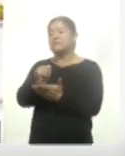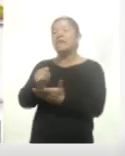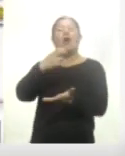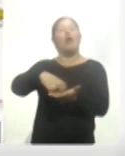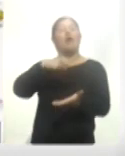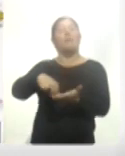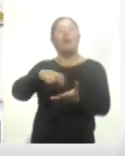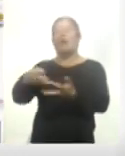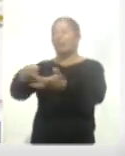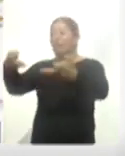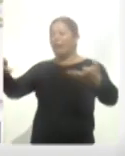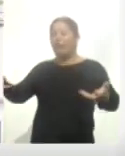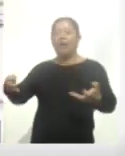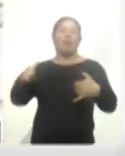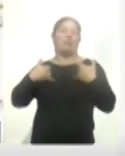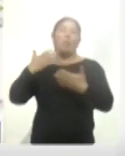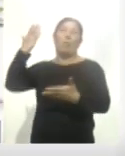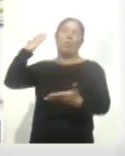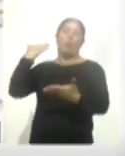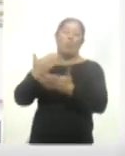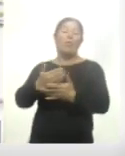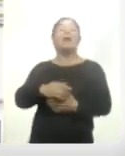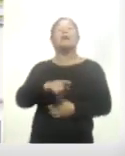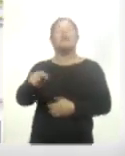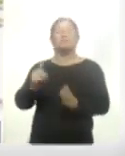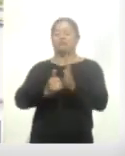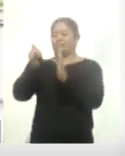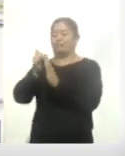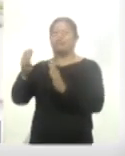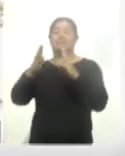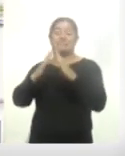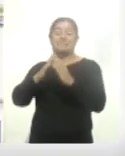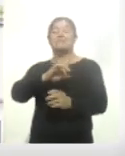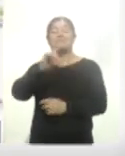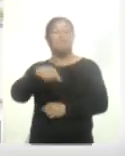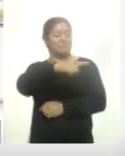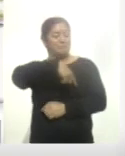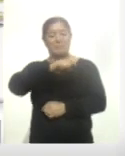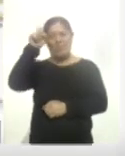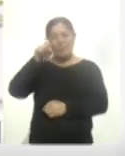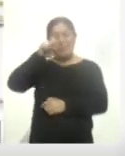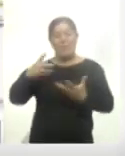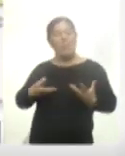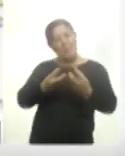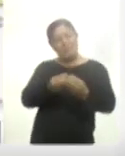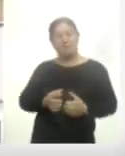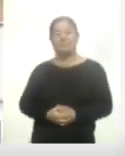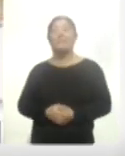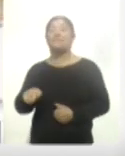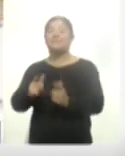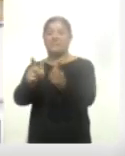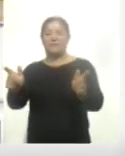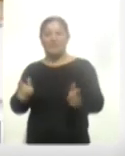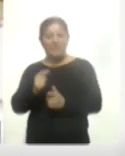jóvenes para construir unas casas y jubilarse juntos, envejecer juntos. Y entonces en El Club de los Idealistas es el fin de